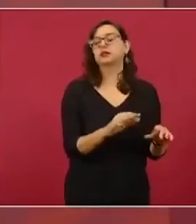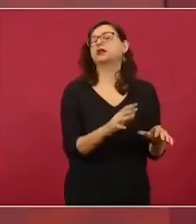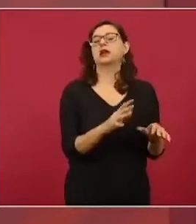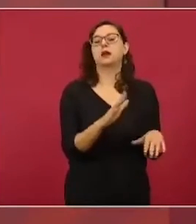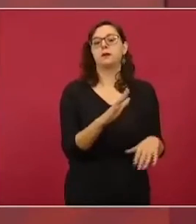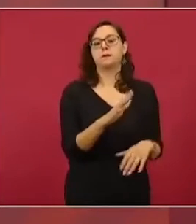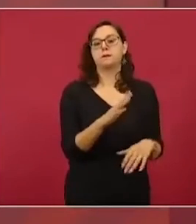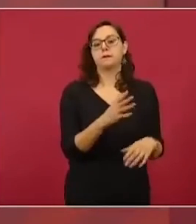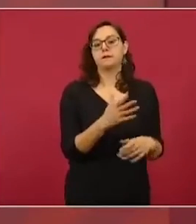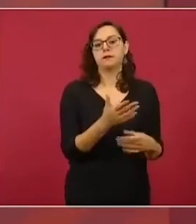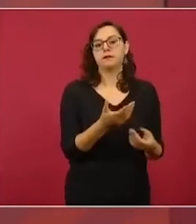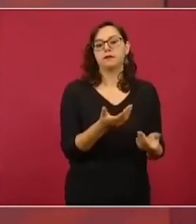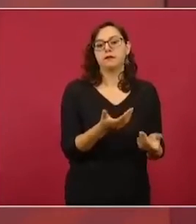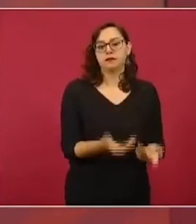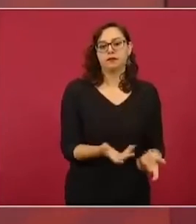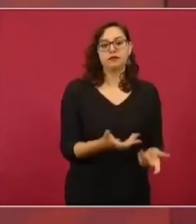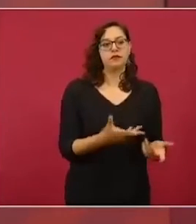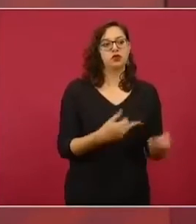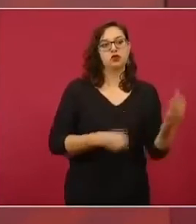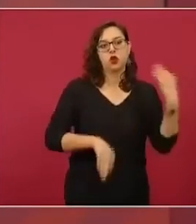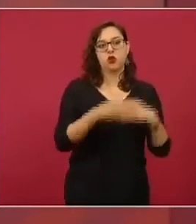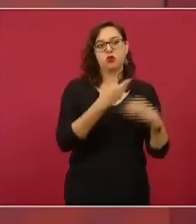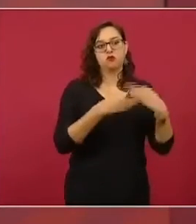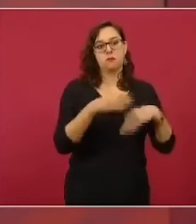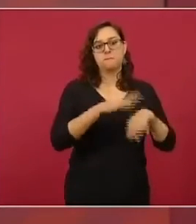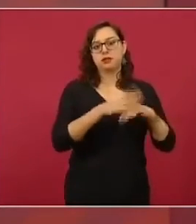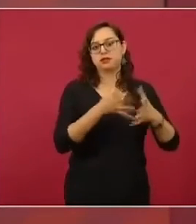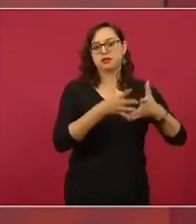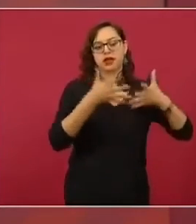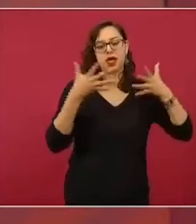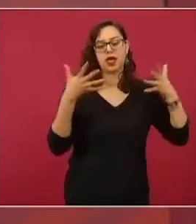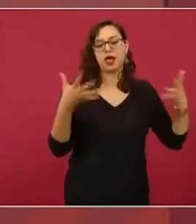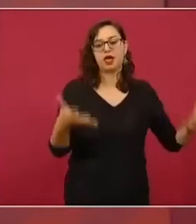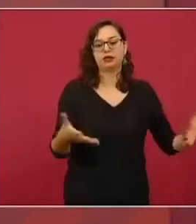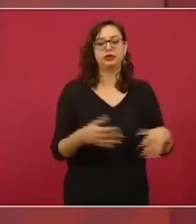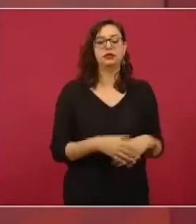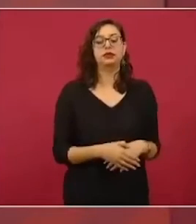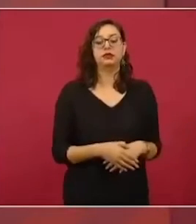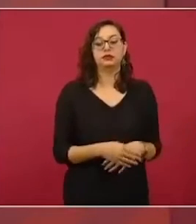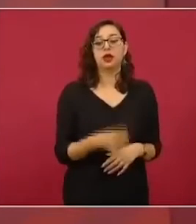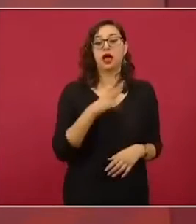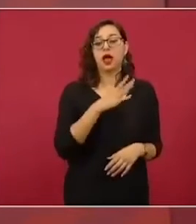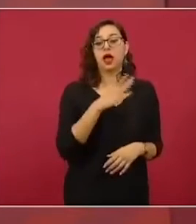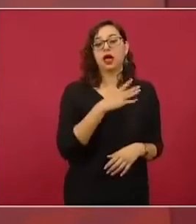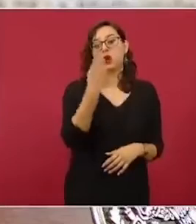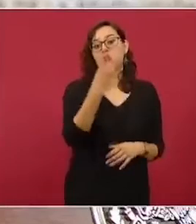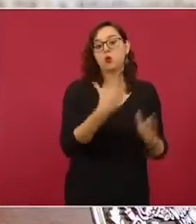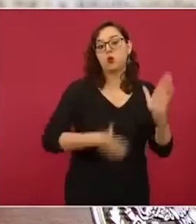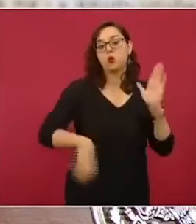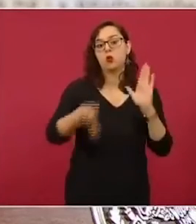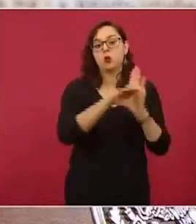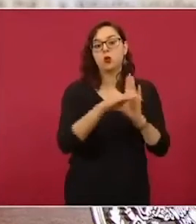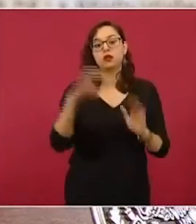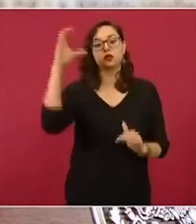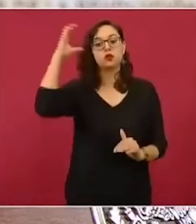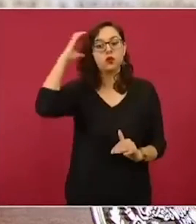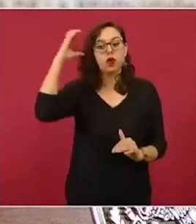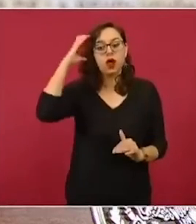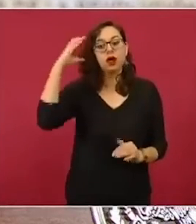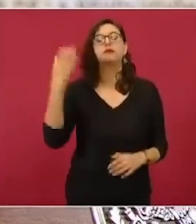para todo, tiene una recámara, tiene baño.